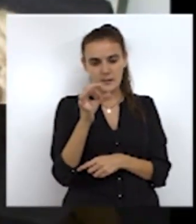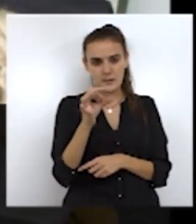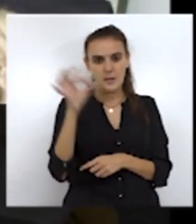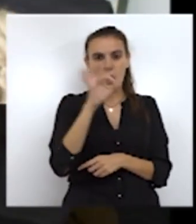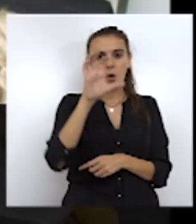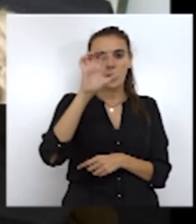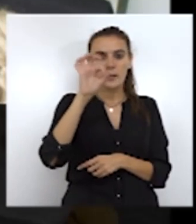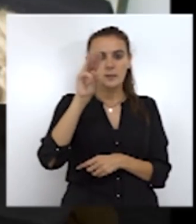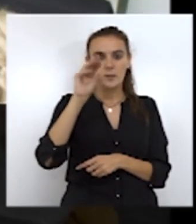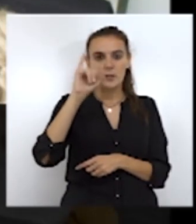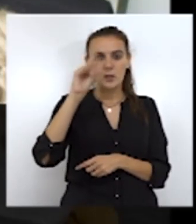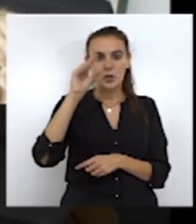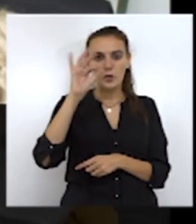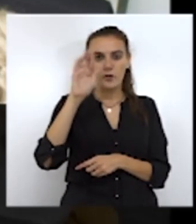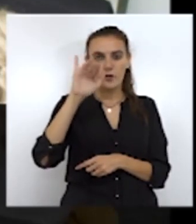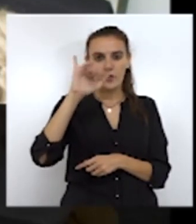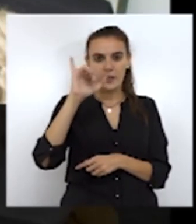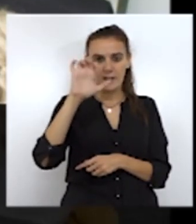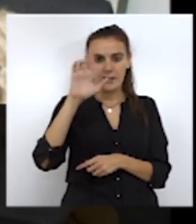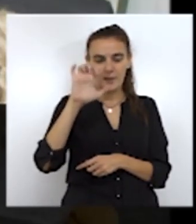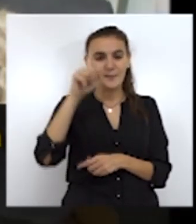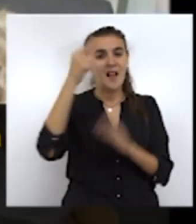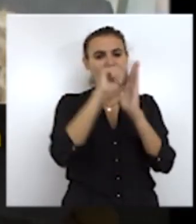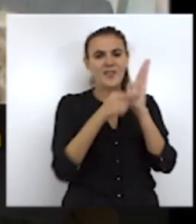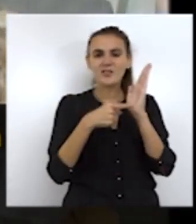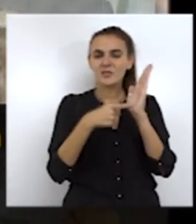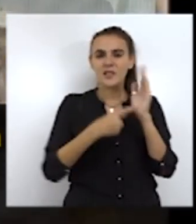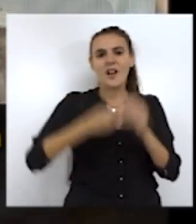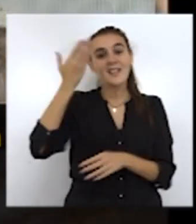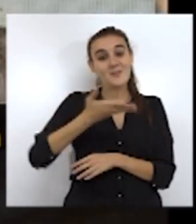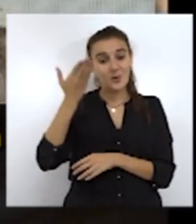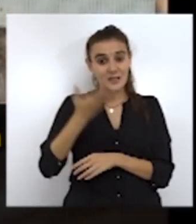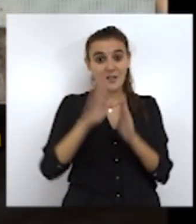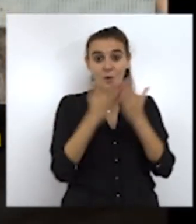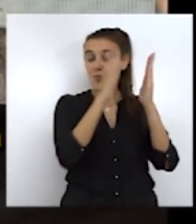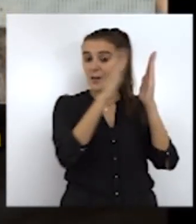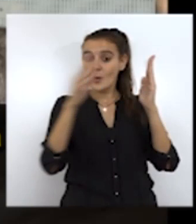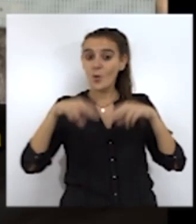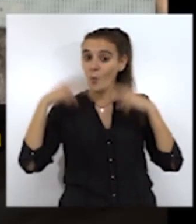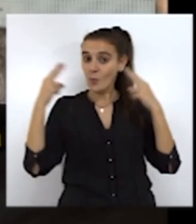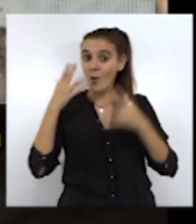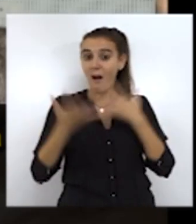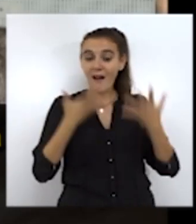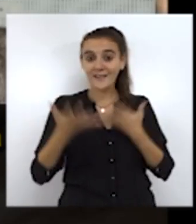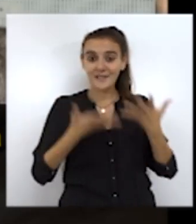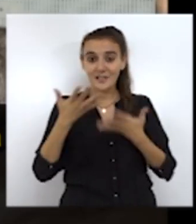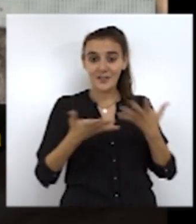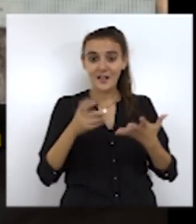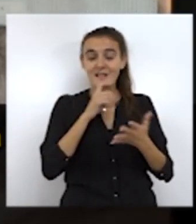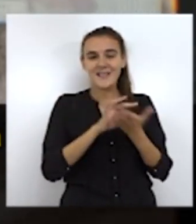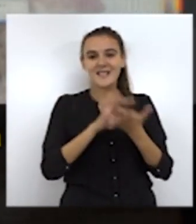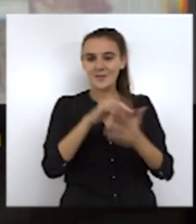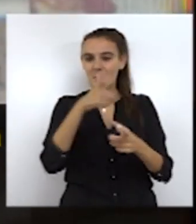y Espido Freire. Datos que sirven para hacernos una idea de la importancia de disponer de una biblioteca pública muy activa y al